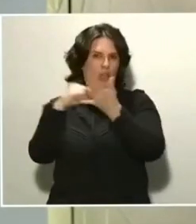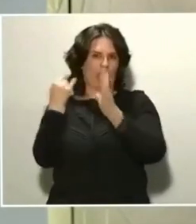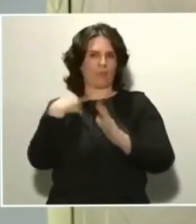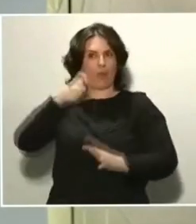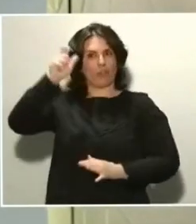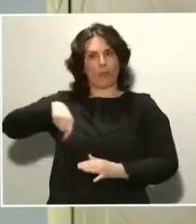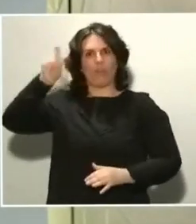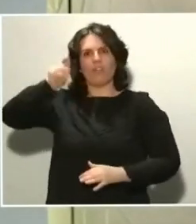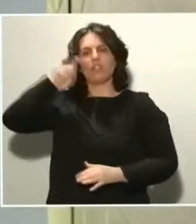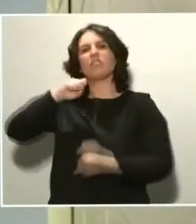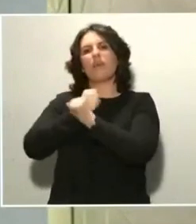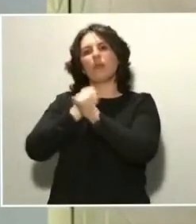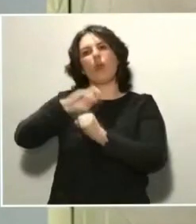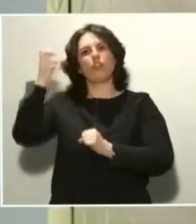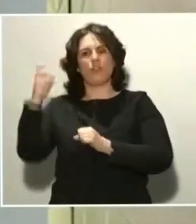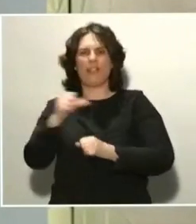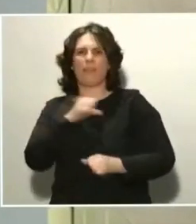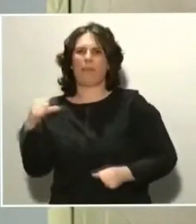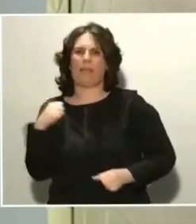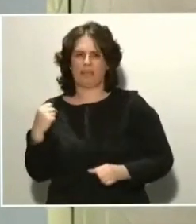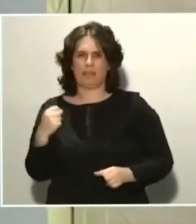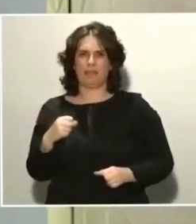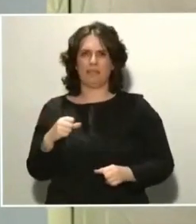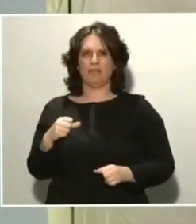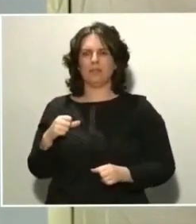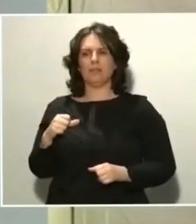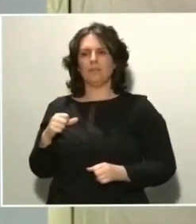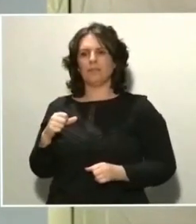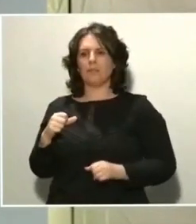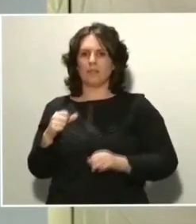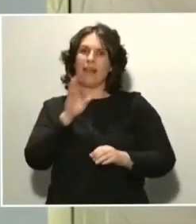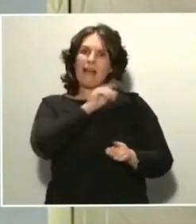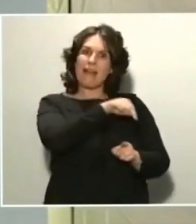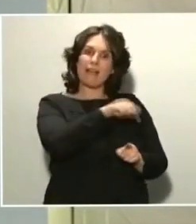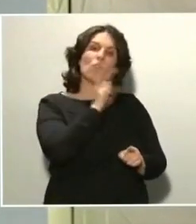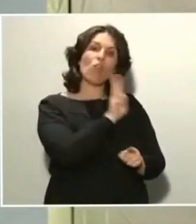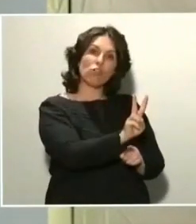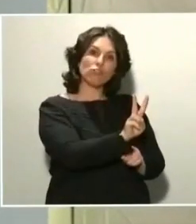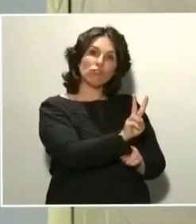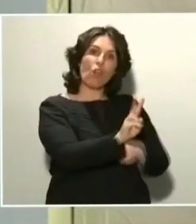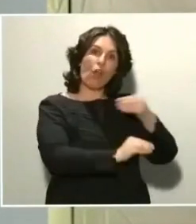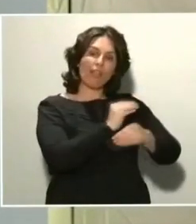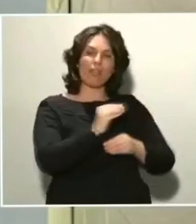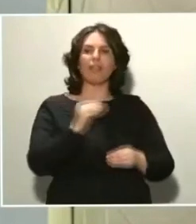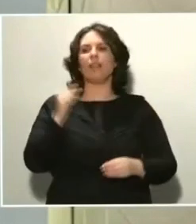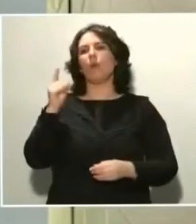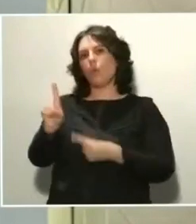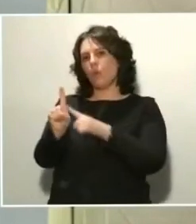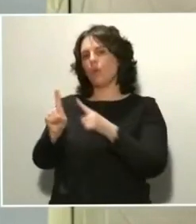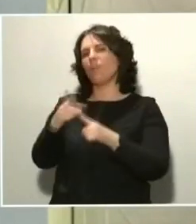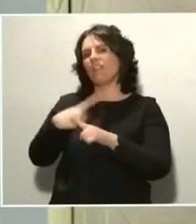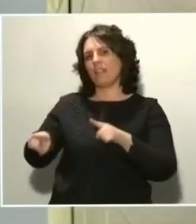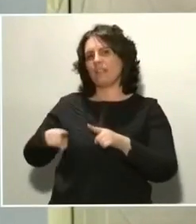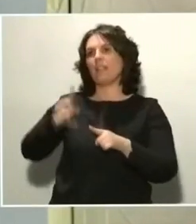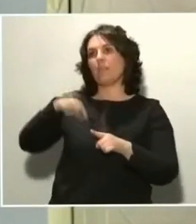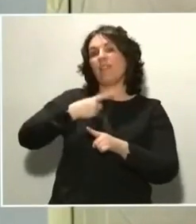independiente, muy diferente de vacuna e independiente de la que están trabajando en otras partes del mundo y también está avanzando